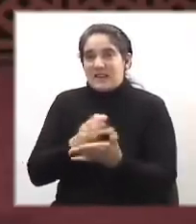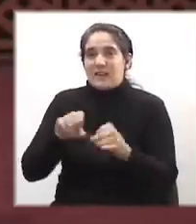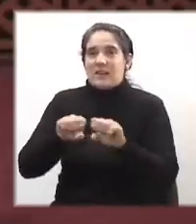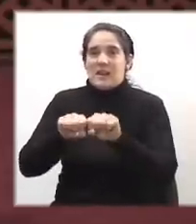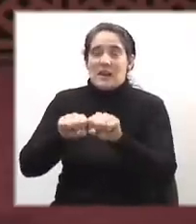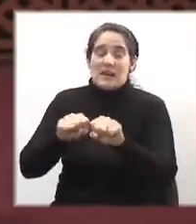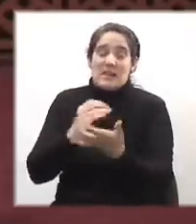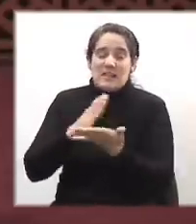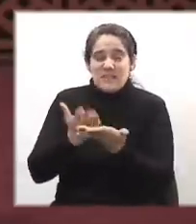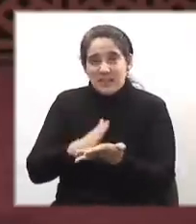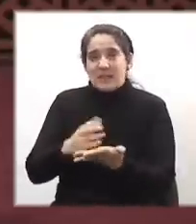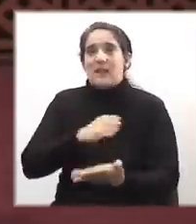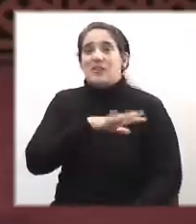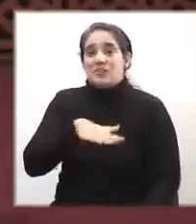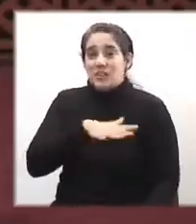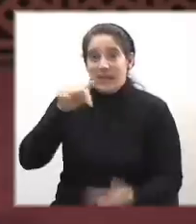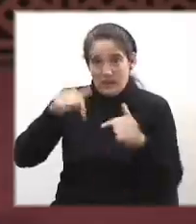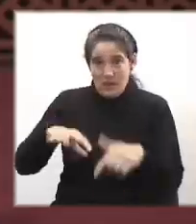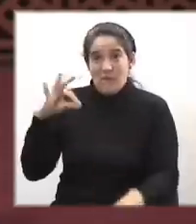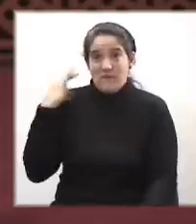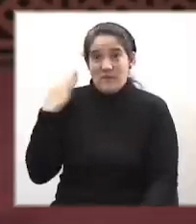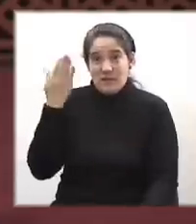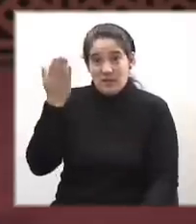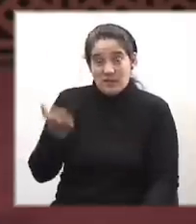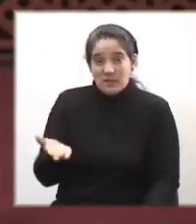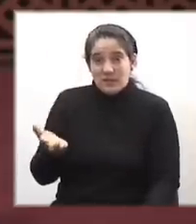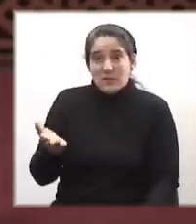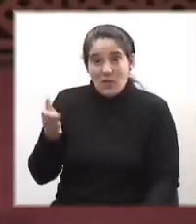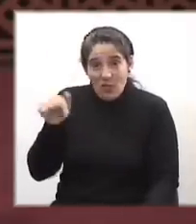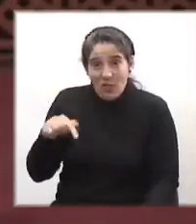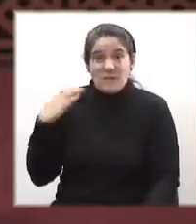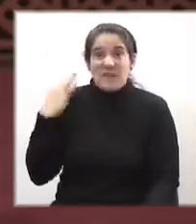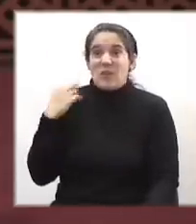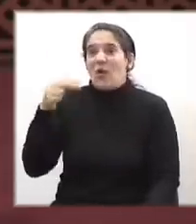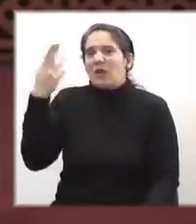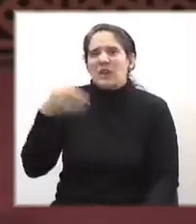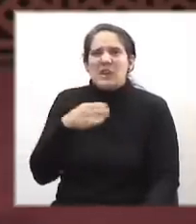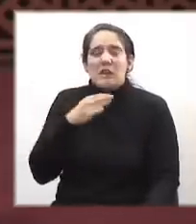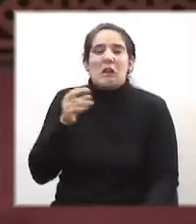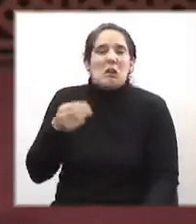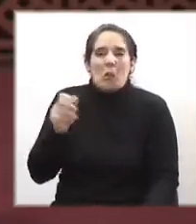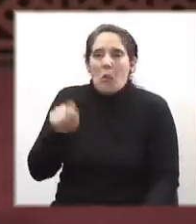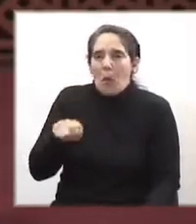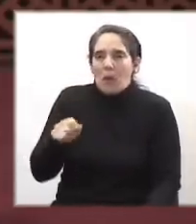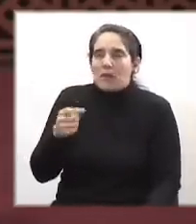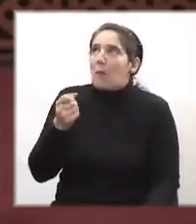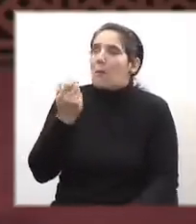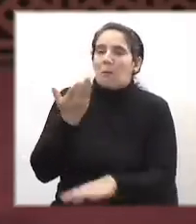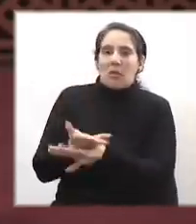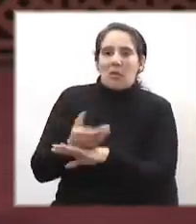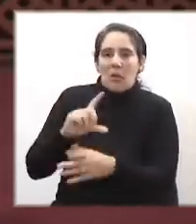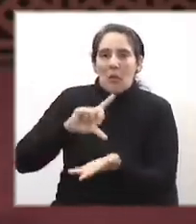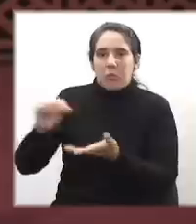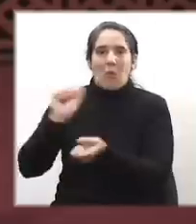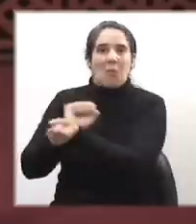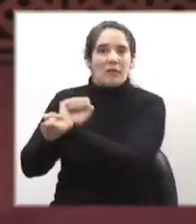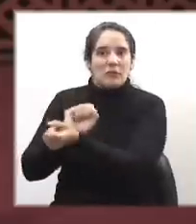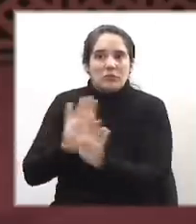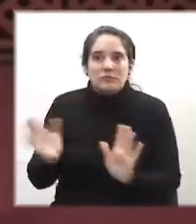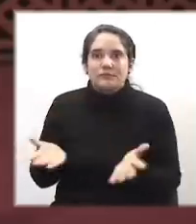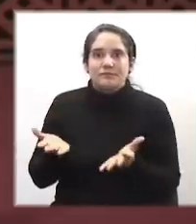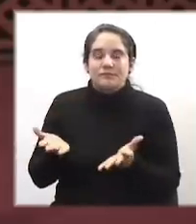Kissinger que aún vive y para quien ningún juez pidió la extradición. Hubo,